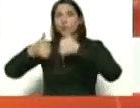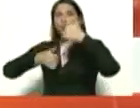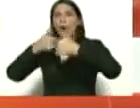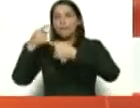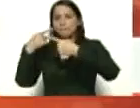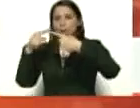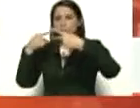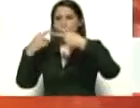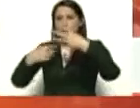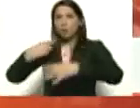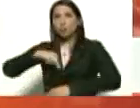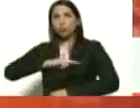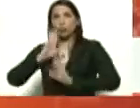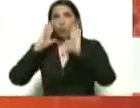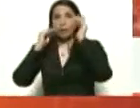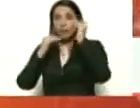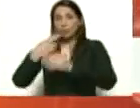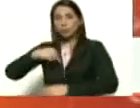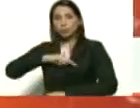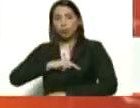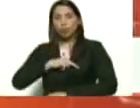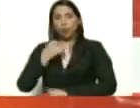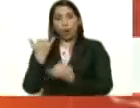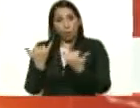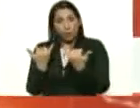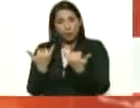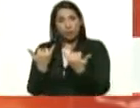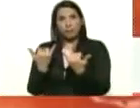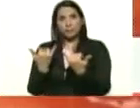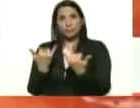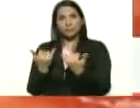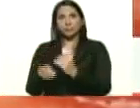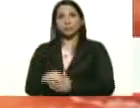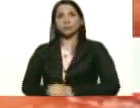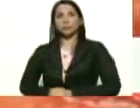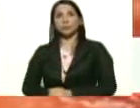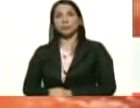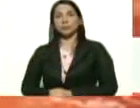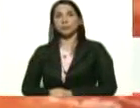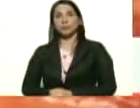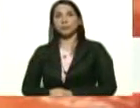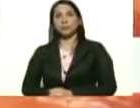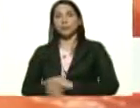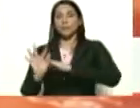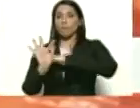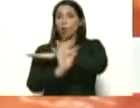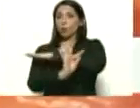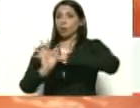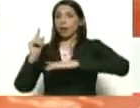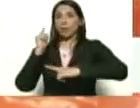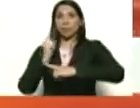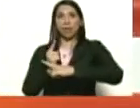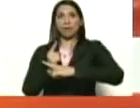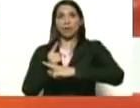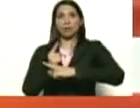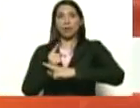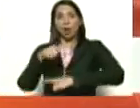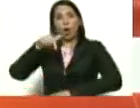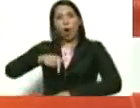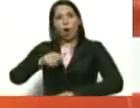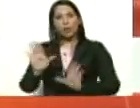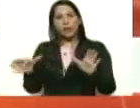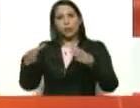que vamos a atender nosotros de aquí en adelante es la frontera. Hoy hubo una reunión muy